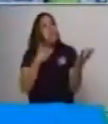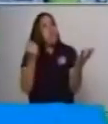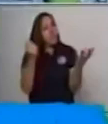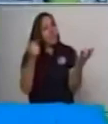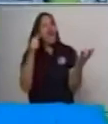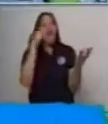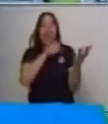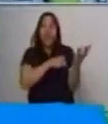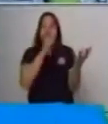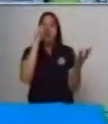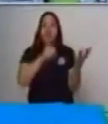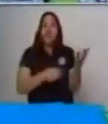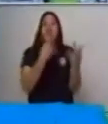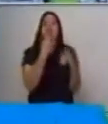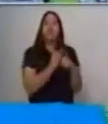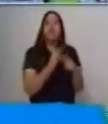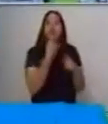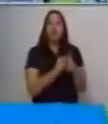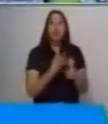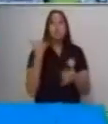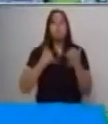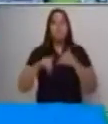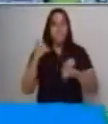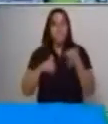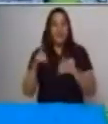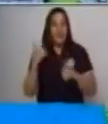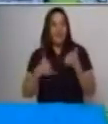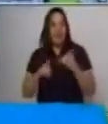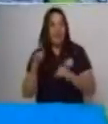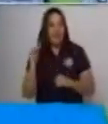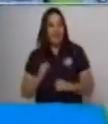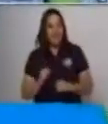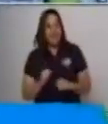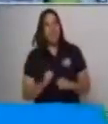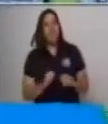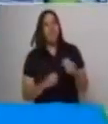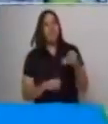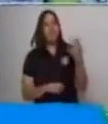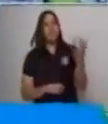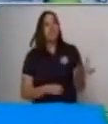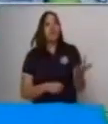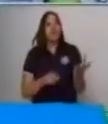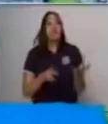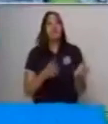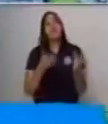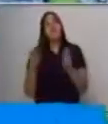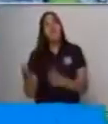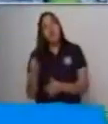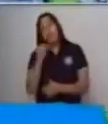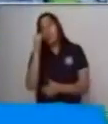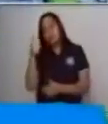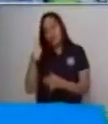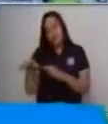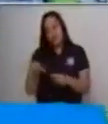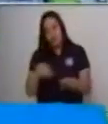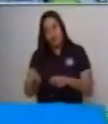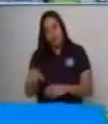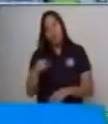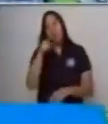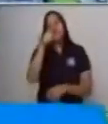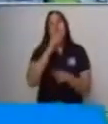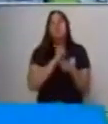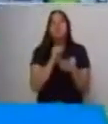jugar, para entretenerme un momento. Ahora, vamos a hacer dos ejercicios para que tú